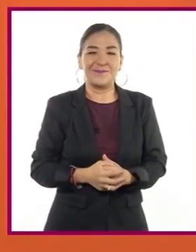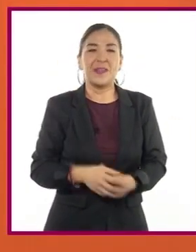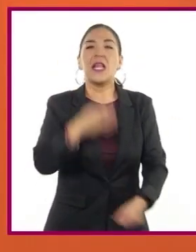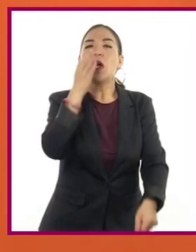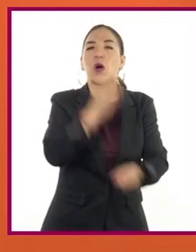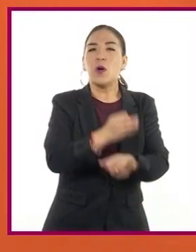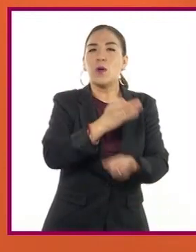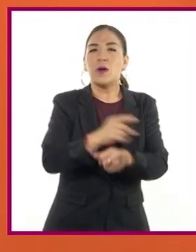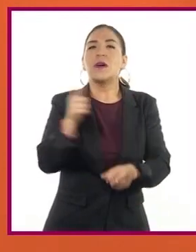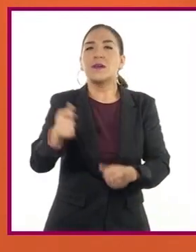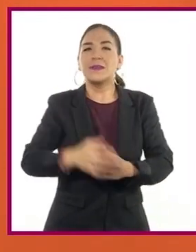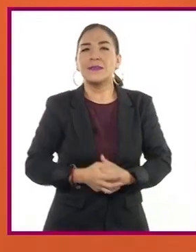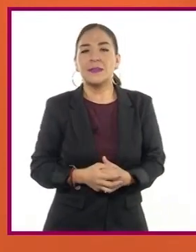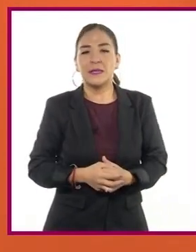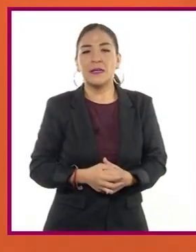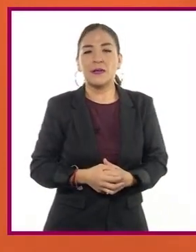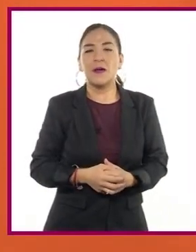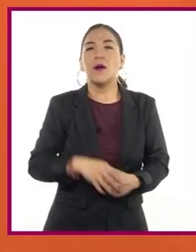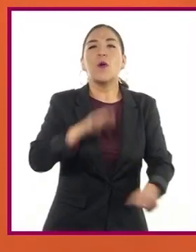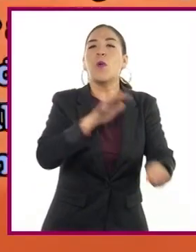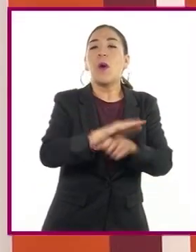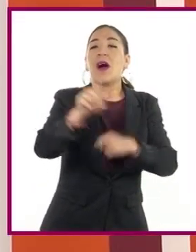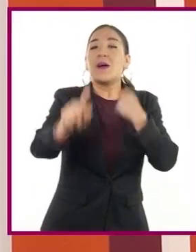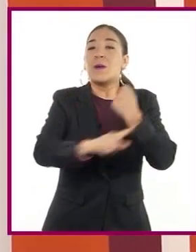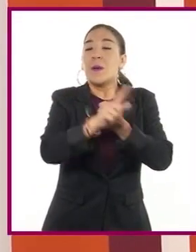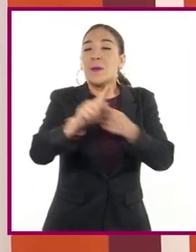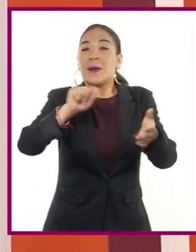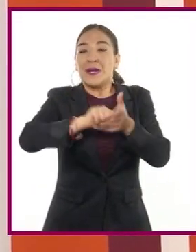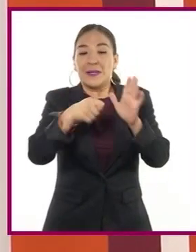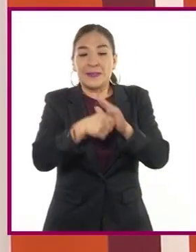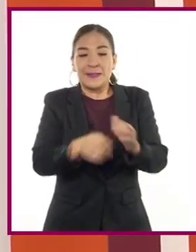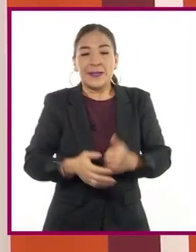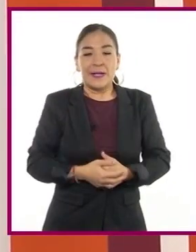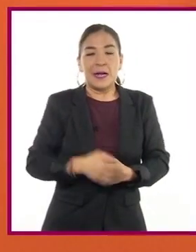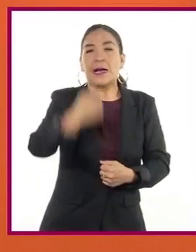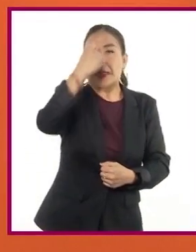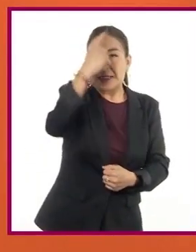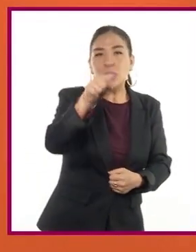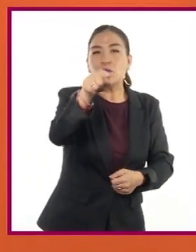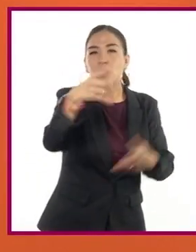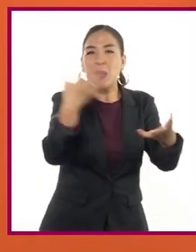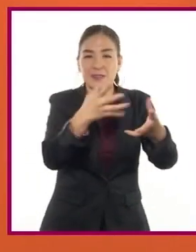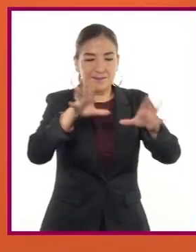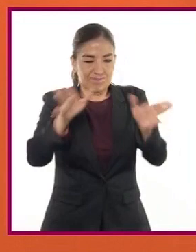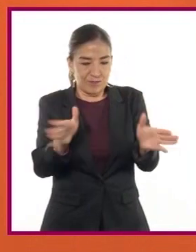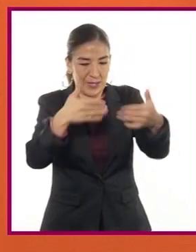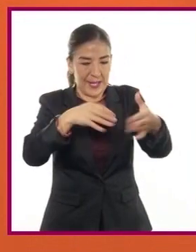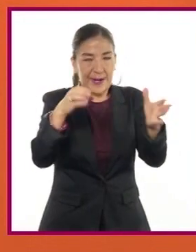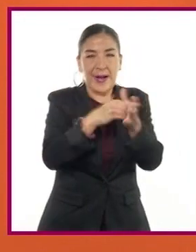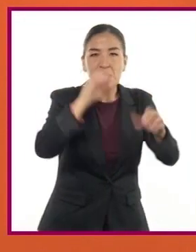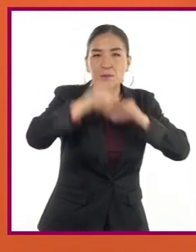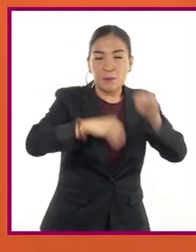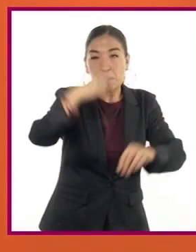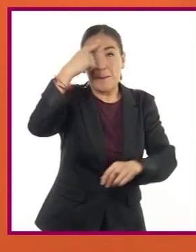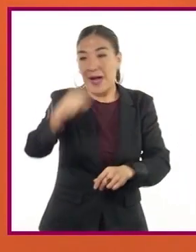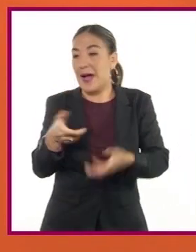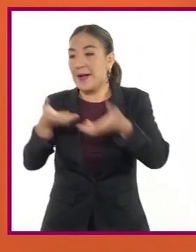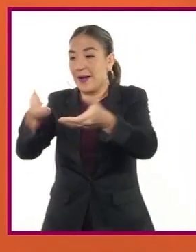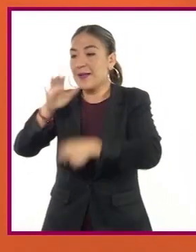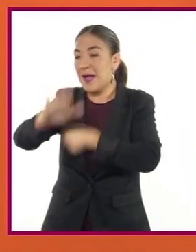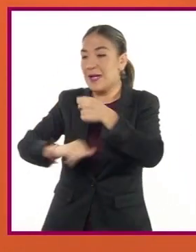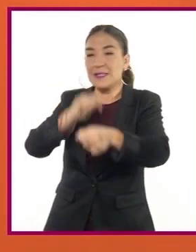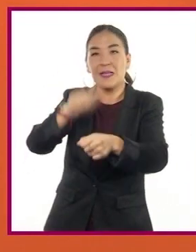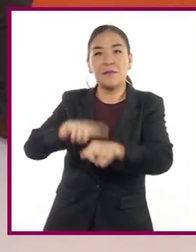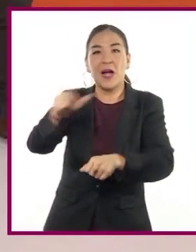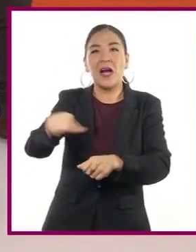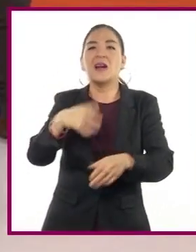momento, nuestro problema técnico es crear un objeto que permita alimentar a animales domésticos en